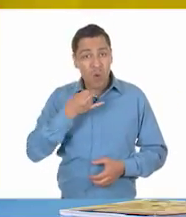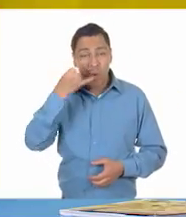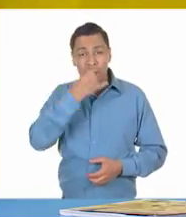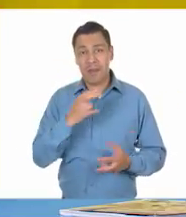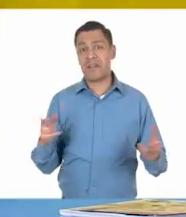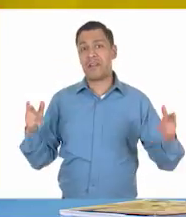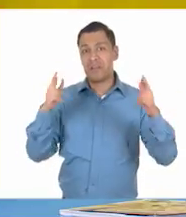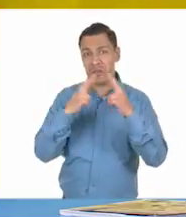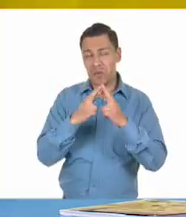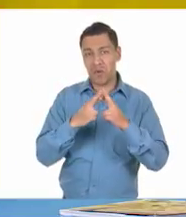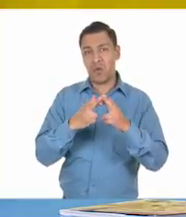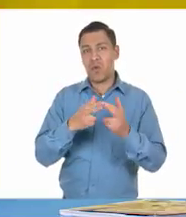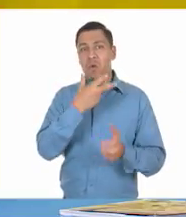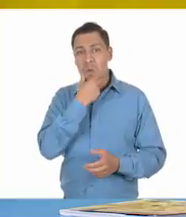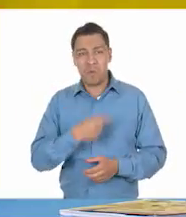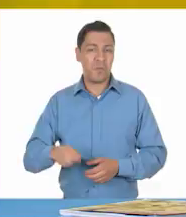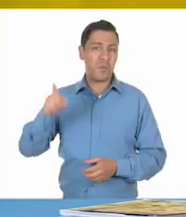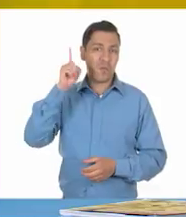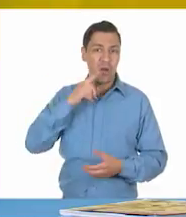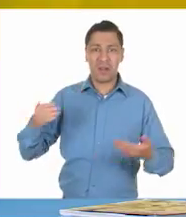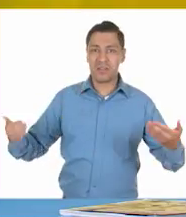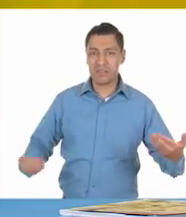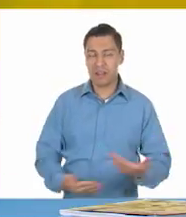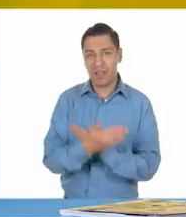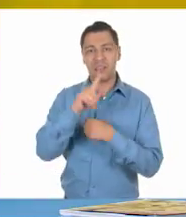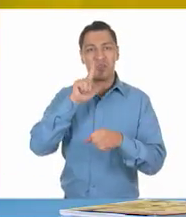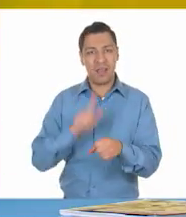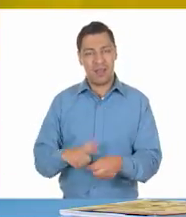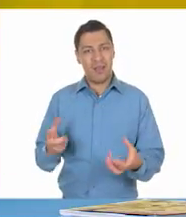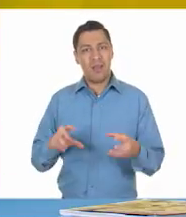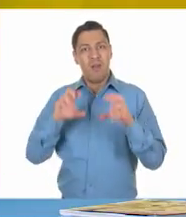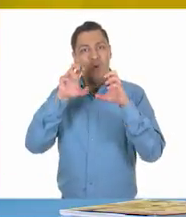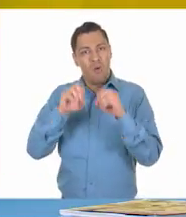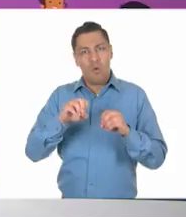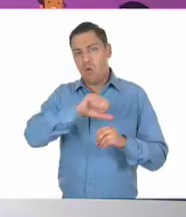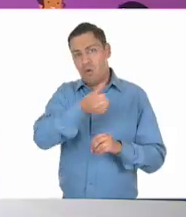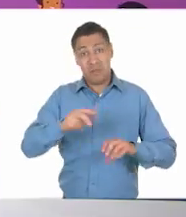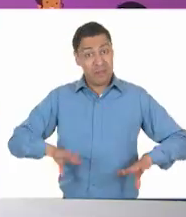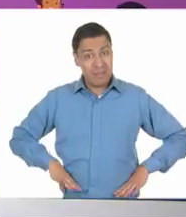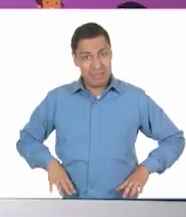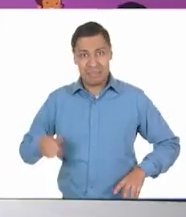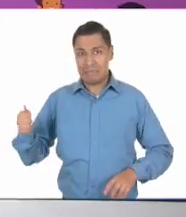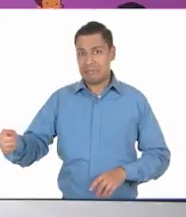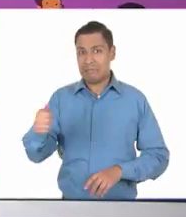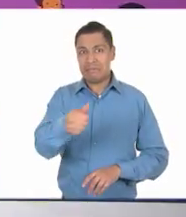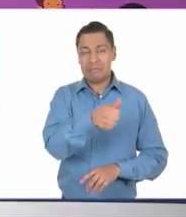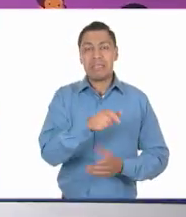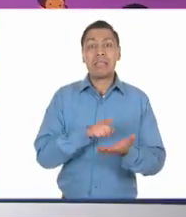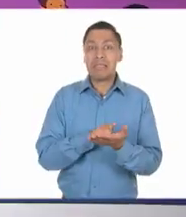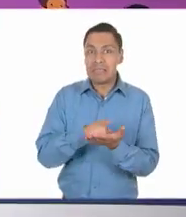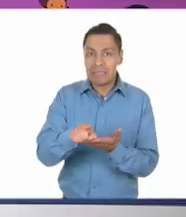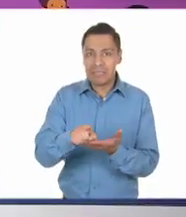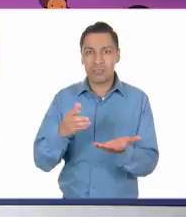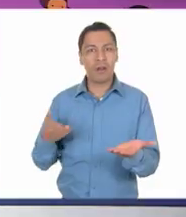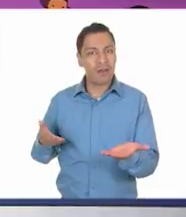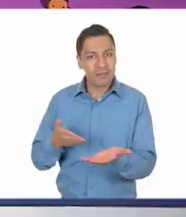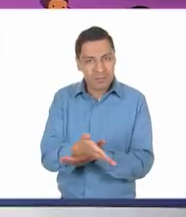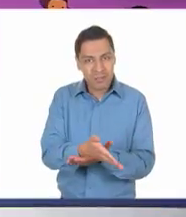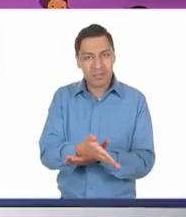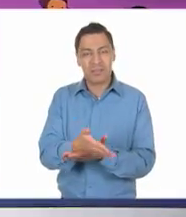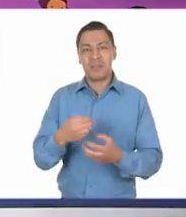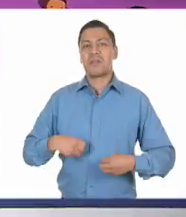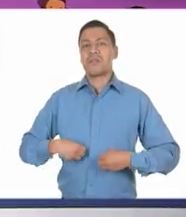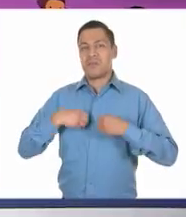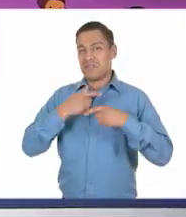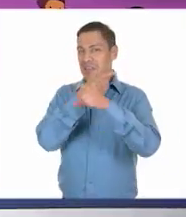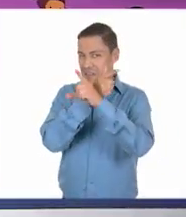religión, género, nacionalidad o cualquier otra característica, tenemos derecho a acceder a vidas libres